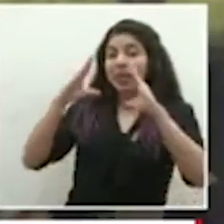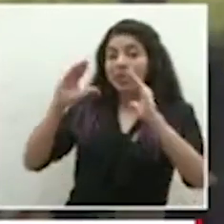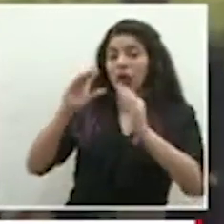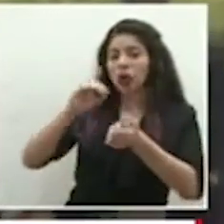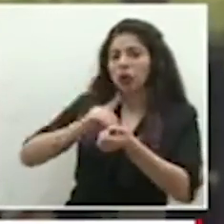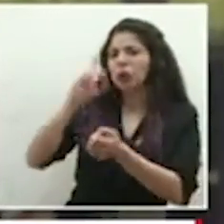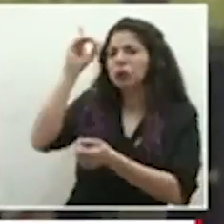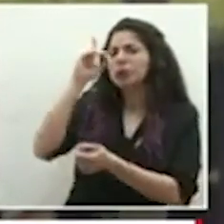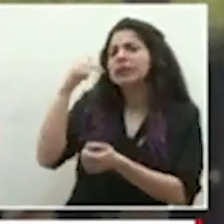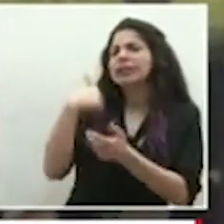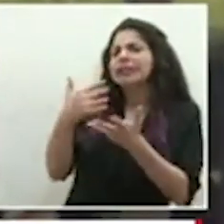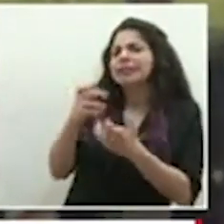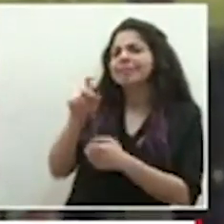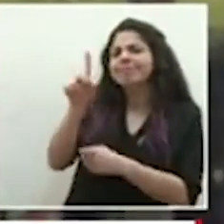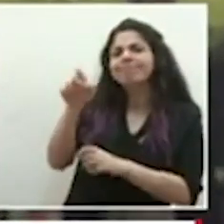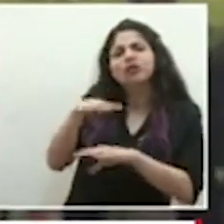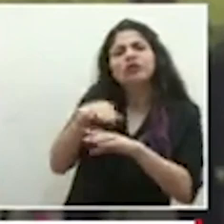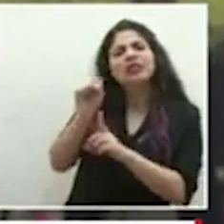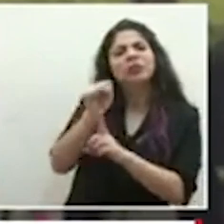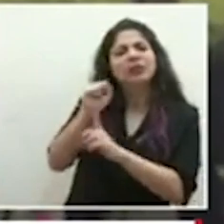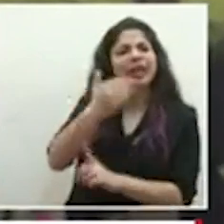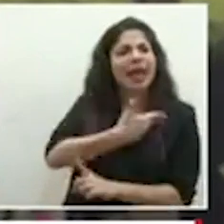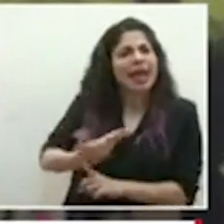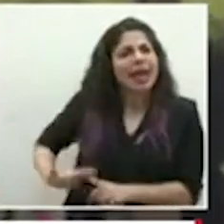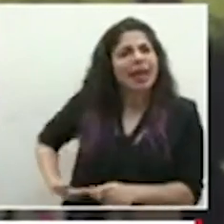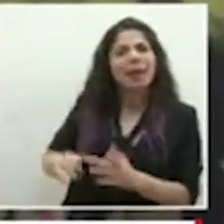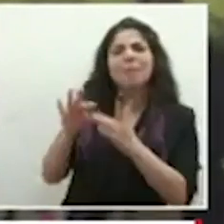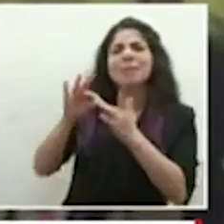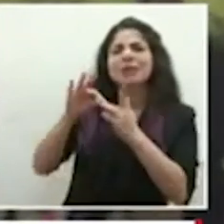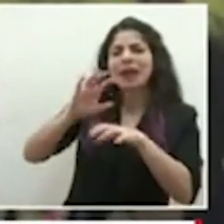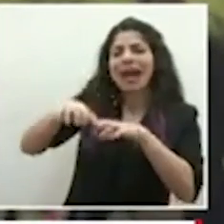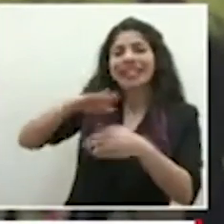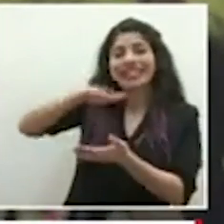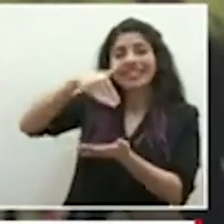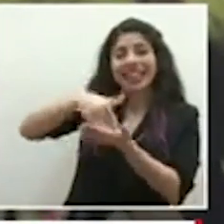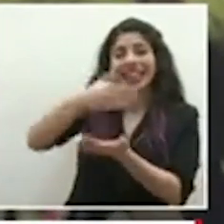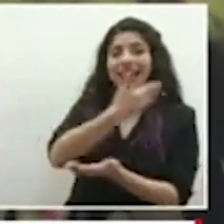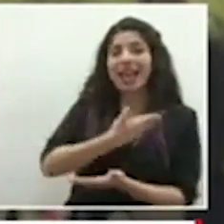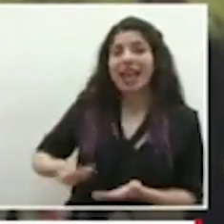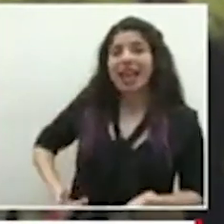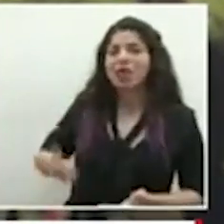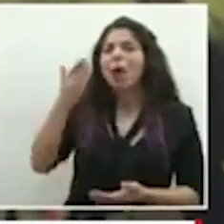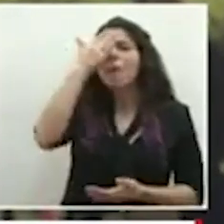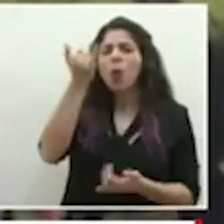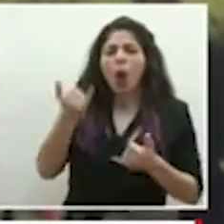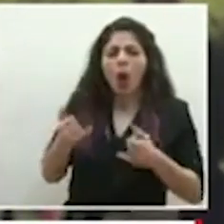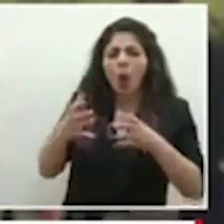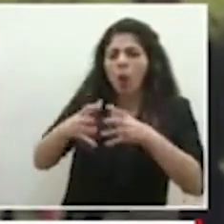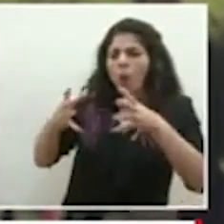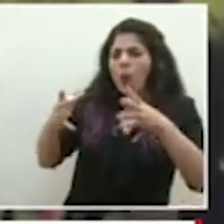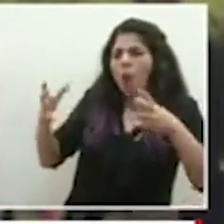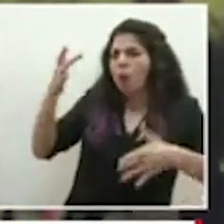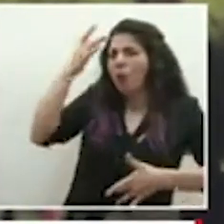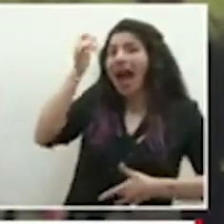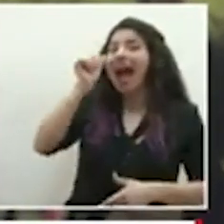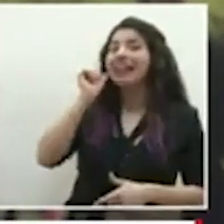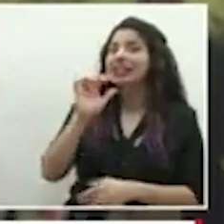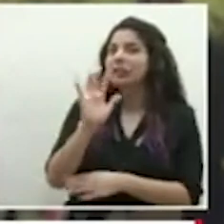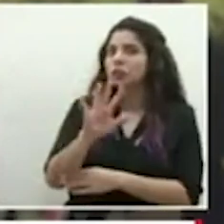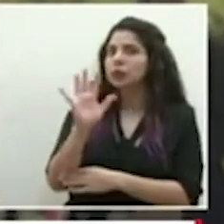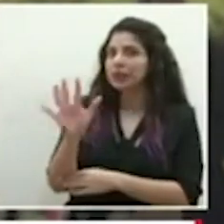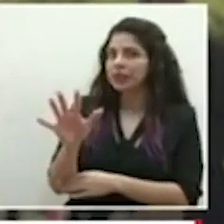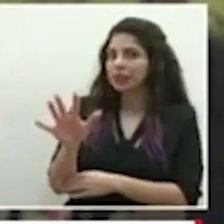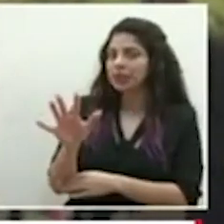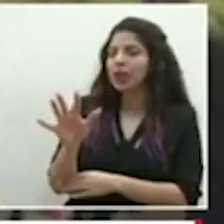doctor Salas. Quería preguntarle sobre la situación en Heredia, sobre todo en el Cantón Central de Heredia, por el aumento de casos. Al día de ayer eran 55.